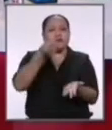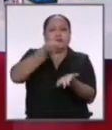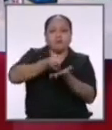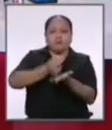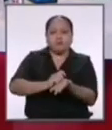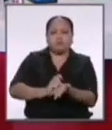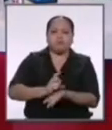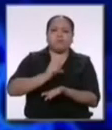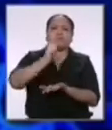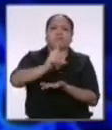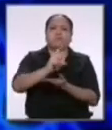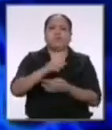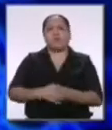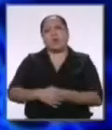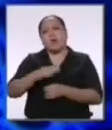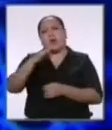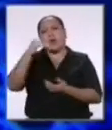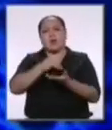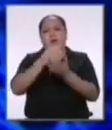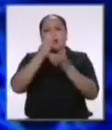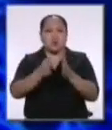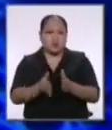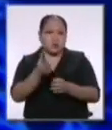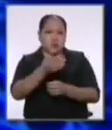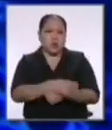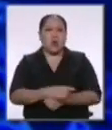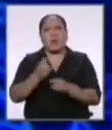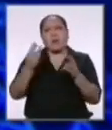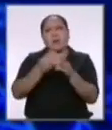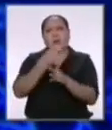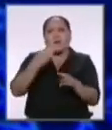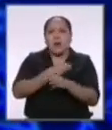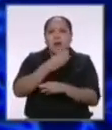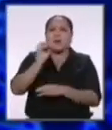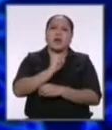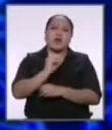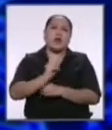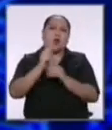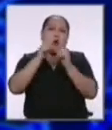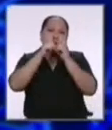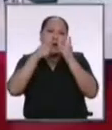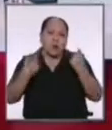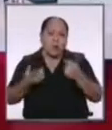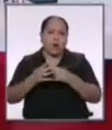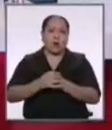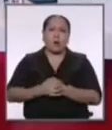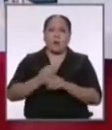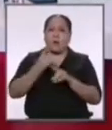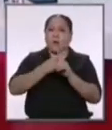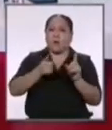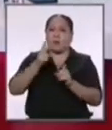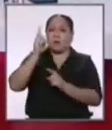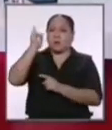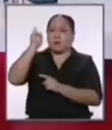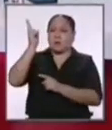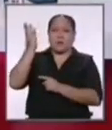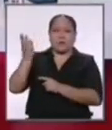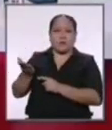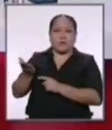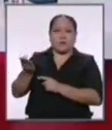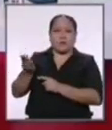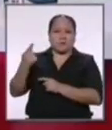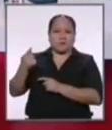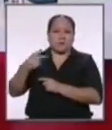elevar en la capacidad de nuestros alumnos tanto en matemática como en digamos lenguaje sin embargo el docente ve su